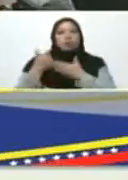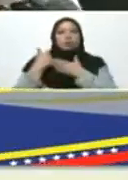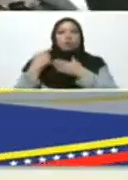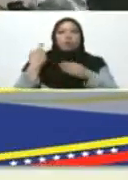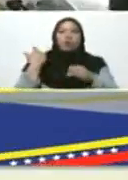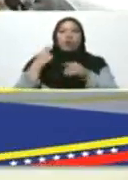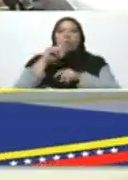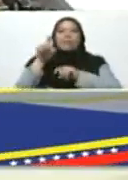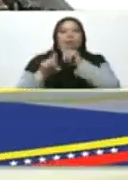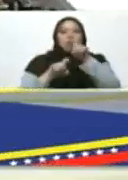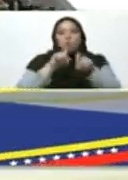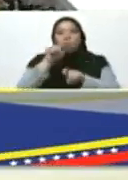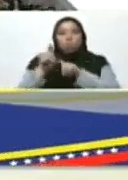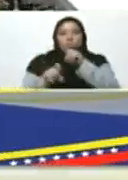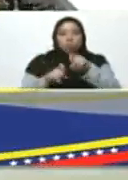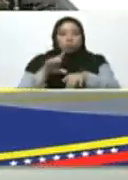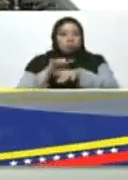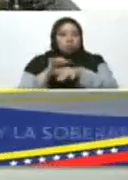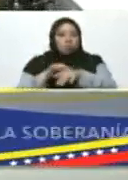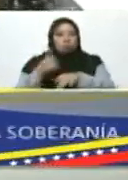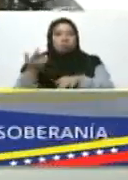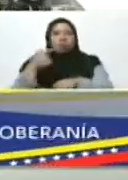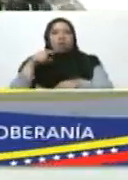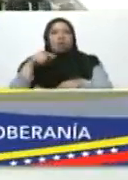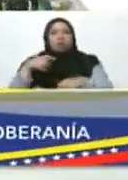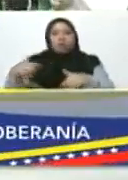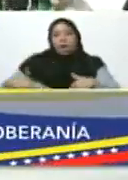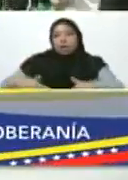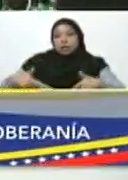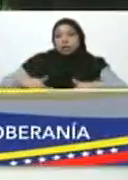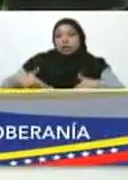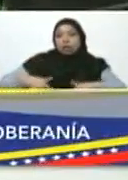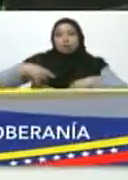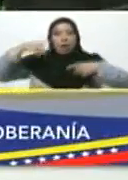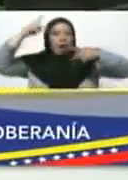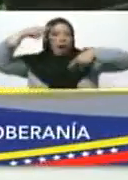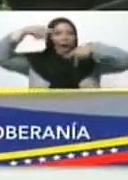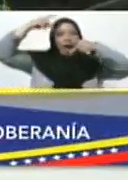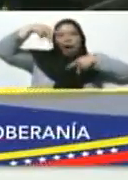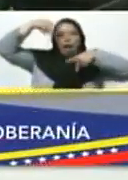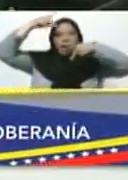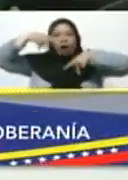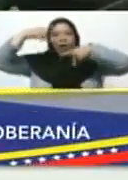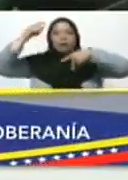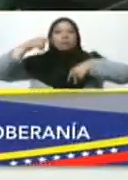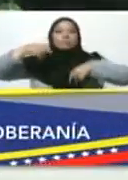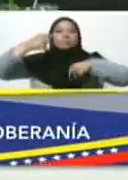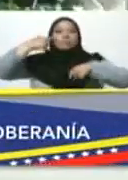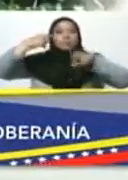consultas, para el chisme en TikTok, para enterarse de los chismes en Instagram.